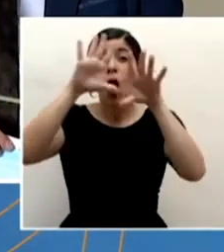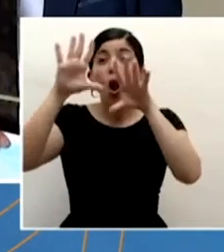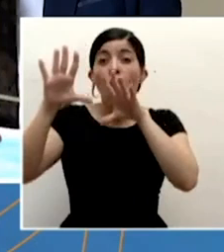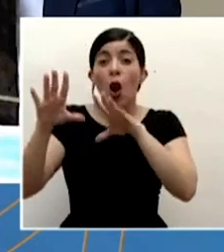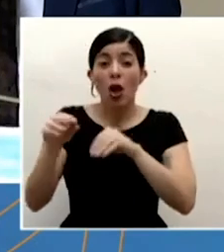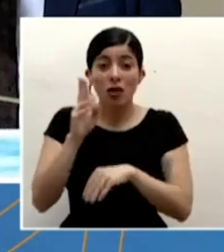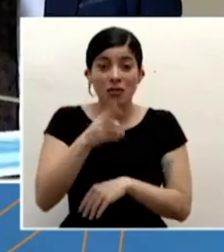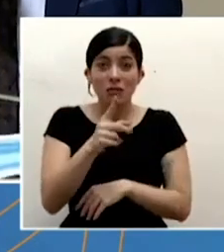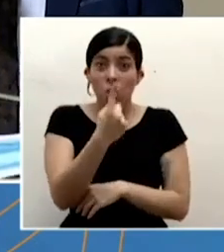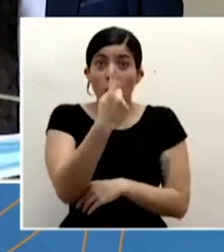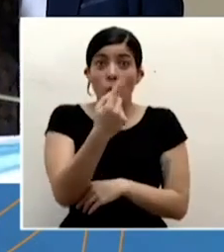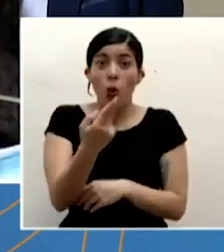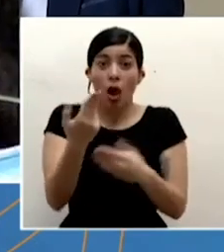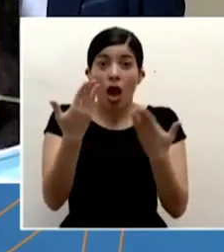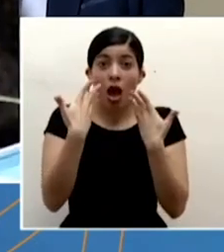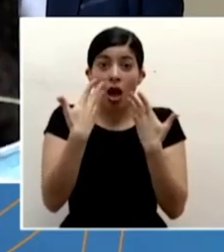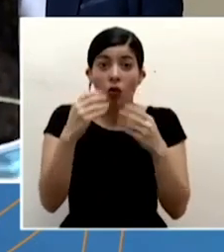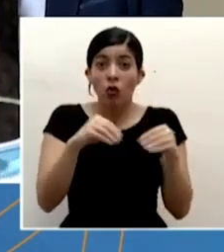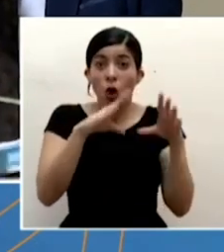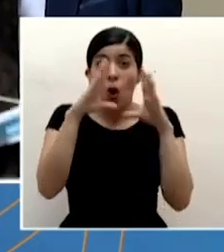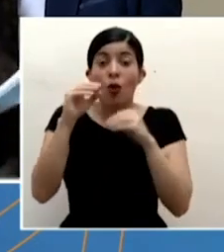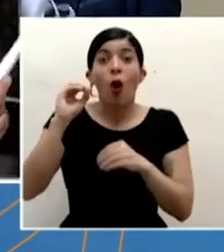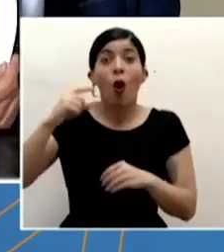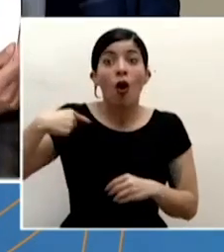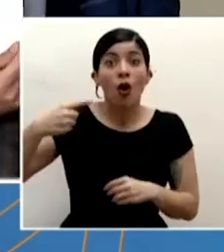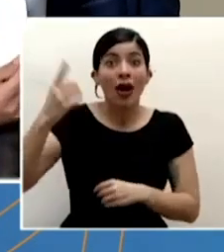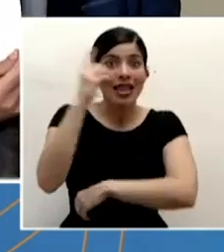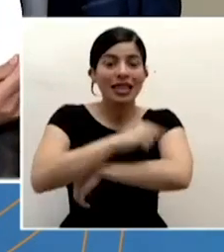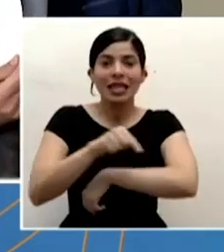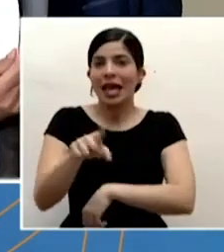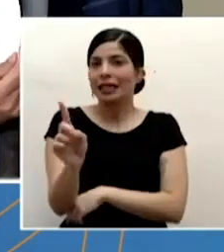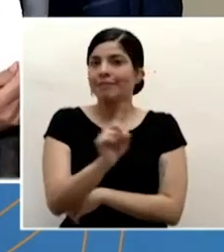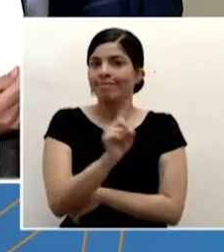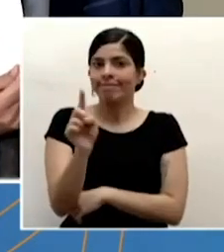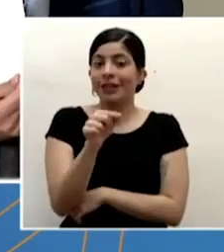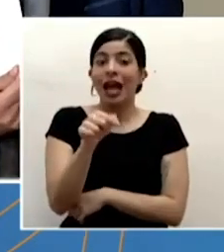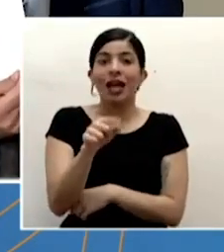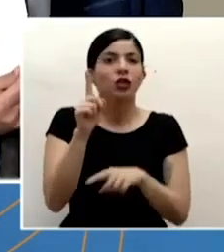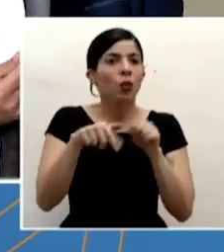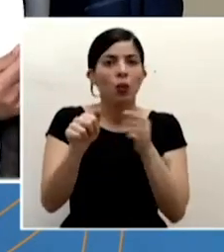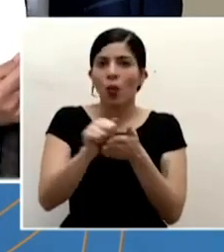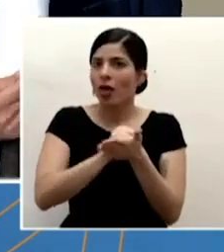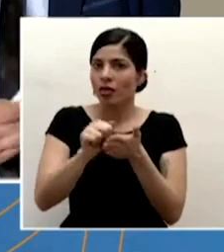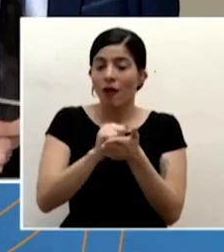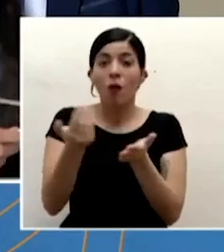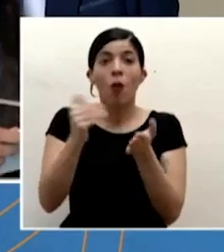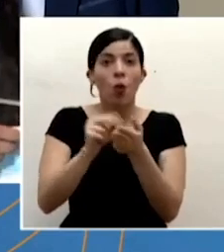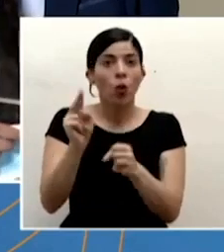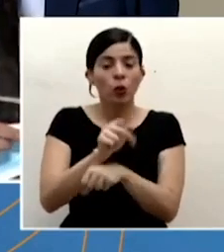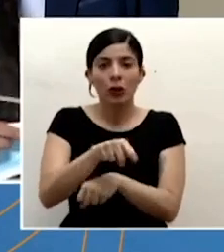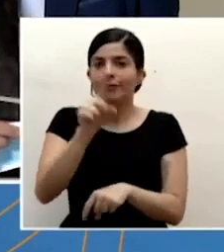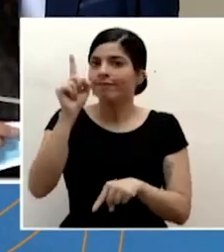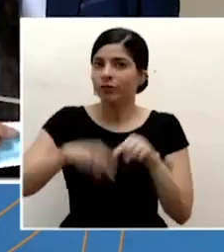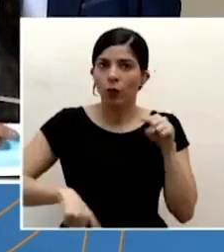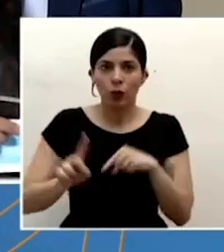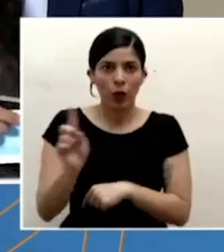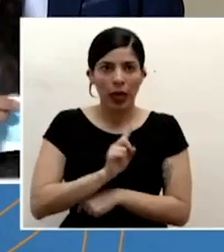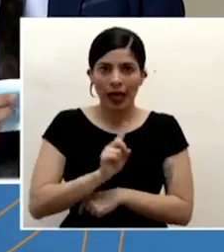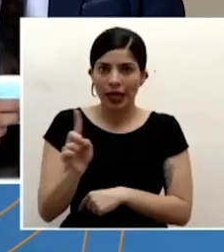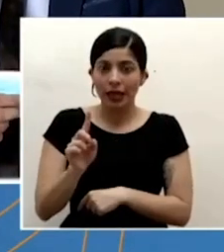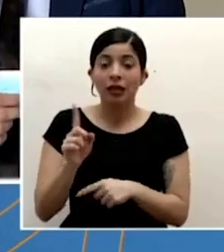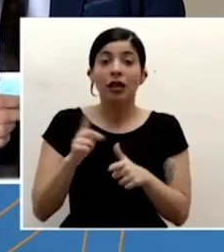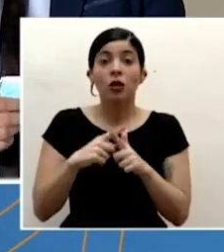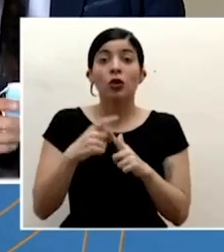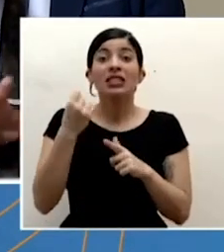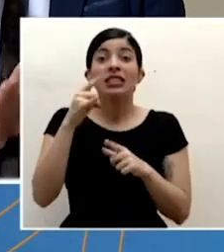misma mascarilla y menos varios días estas mascarillas no son lavables no son reutilizables así que en el momento